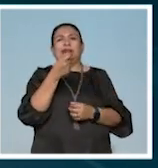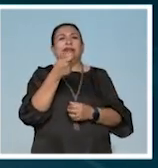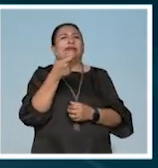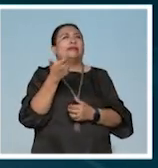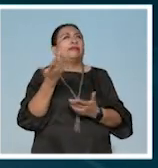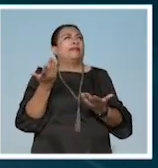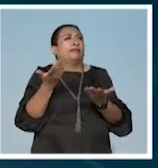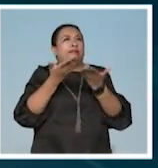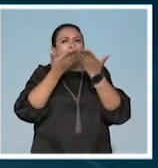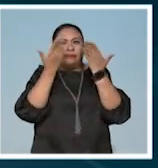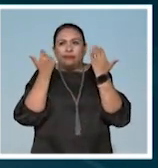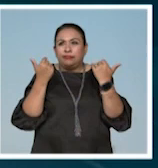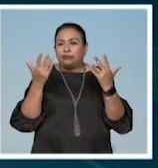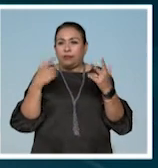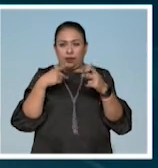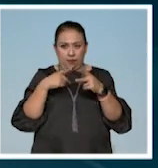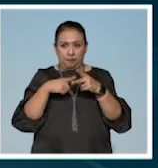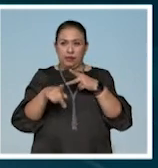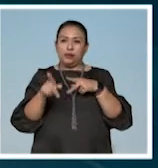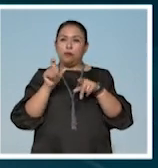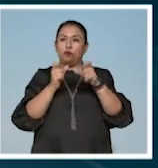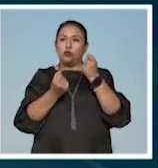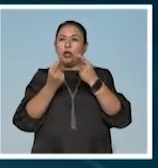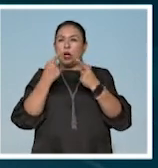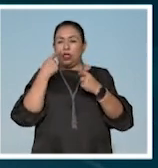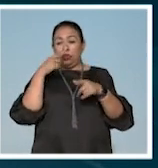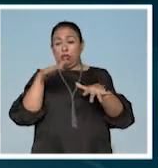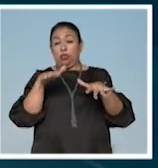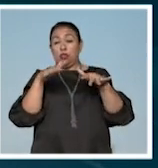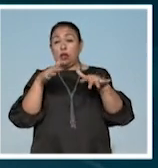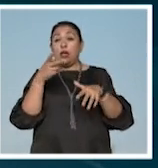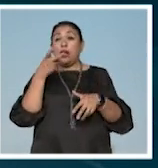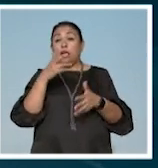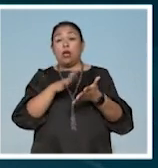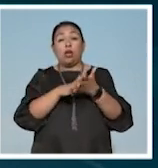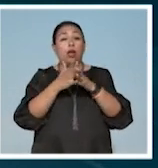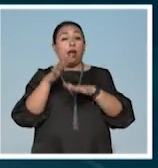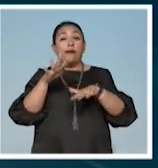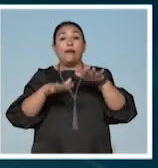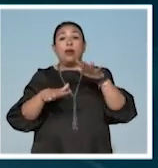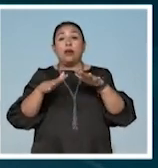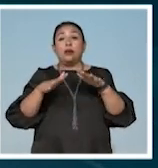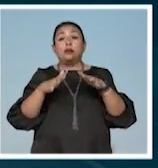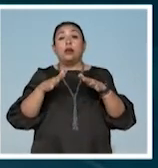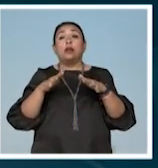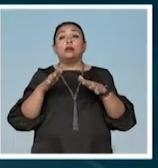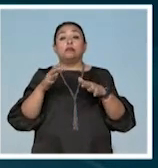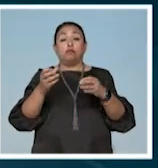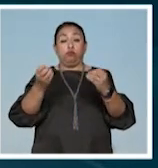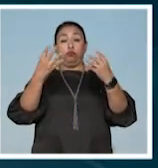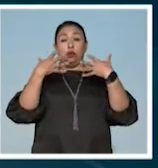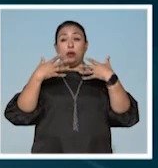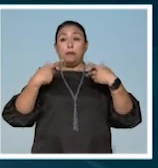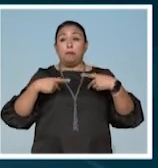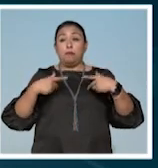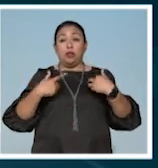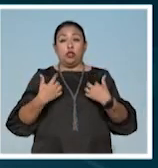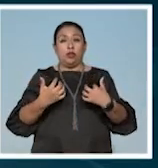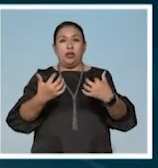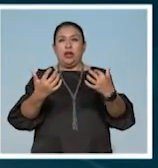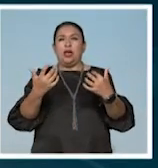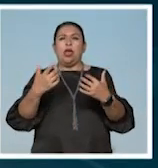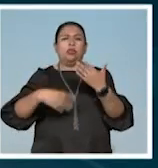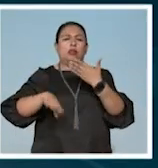no sé, empezamos con algunos efectos y esos efectos a veces llegan a caer hasta en el público, obviamente no son